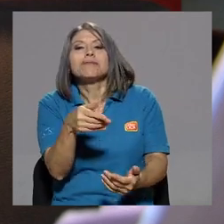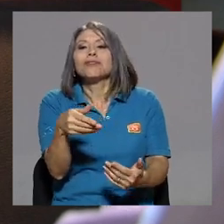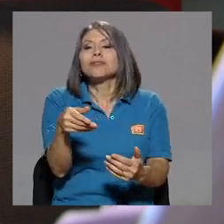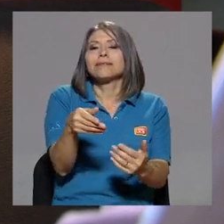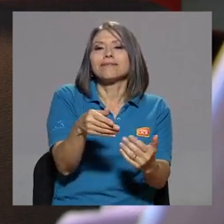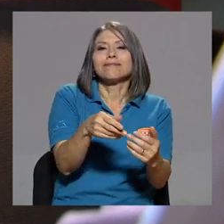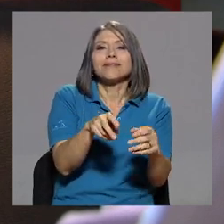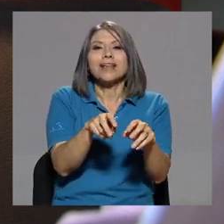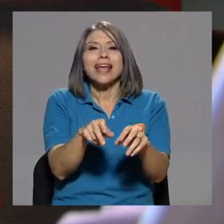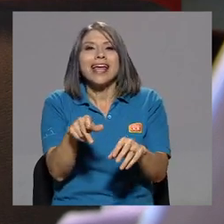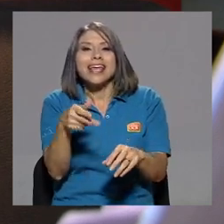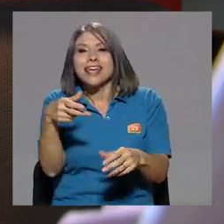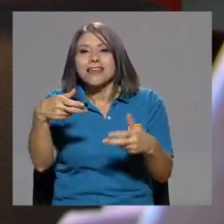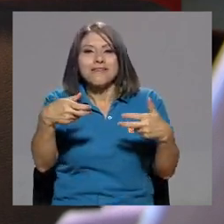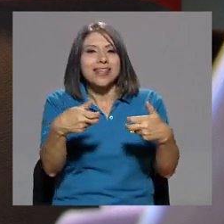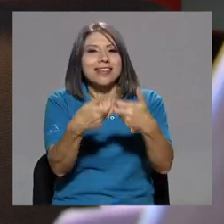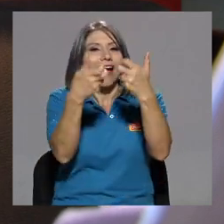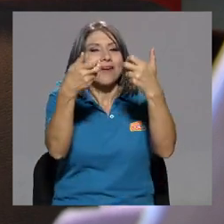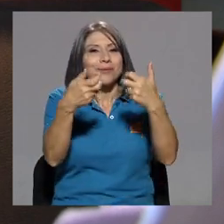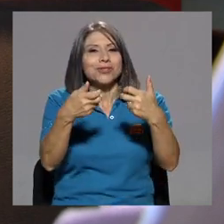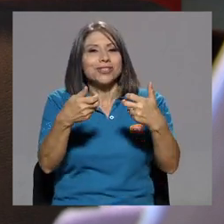brindábamos, comenzábamos a cantar.